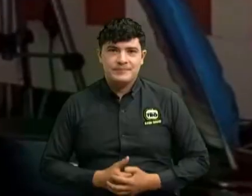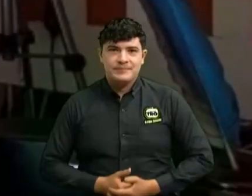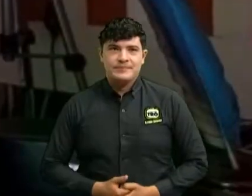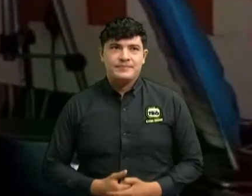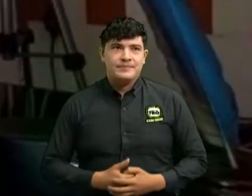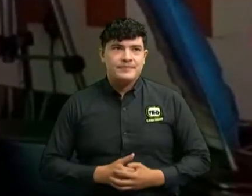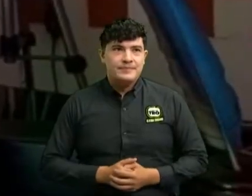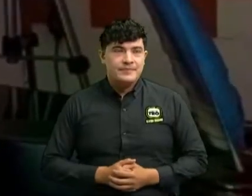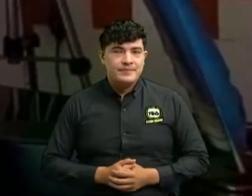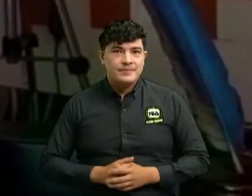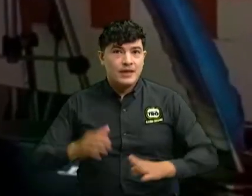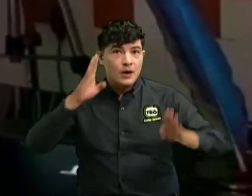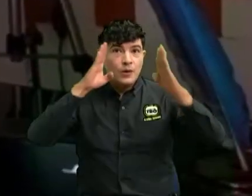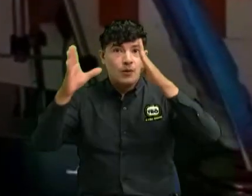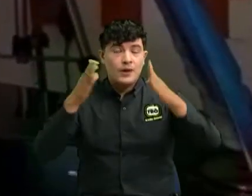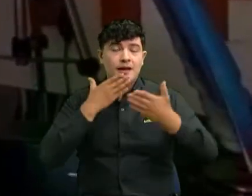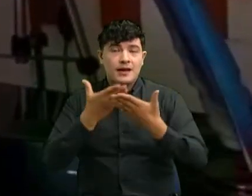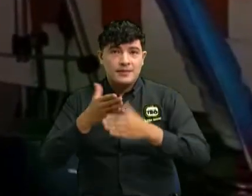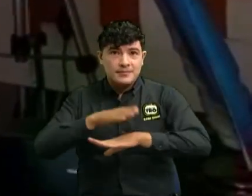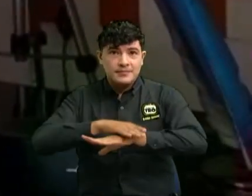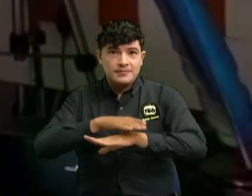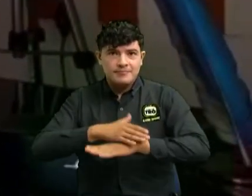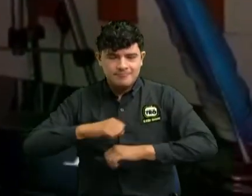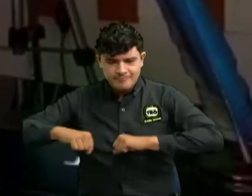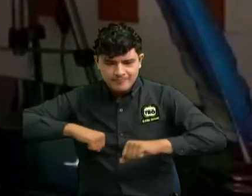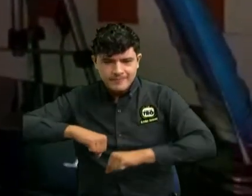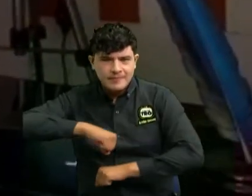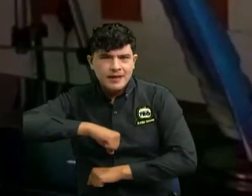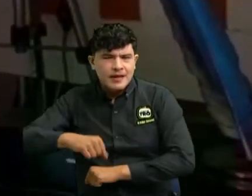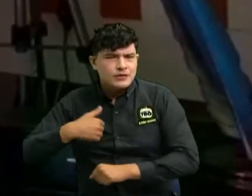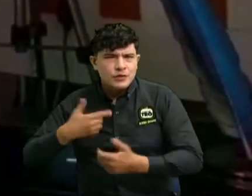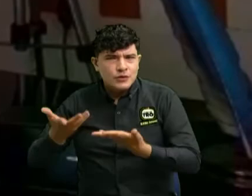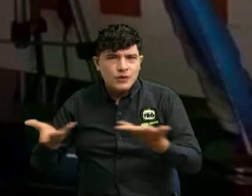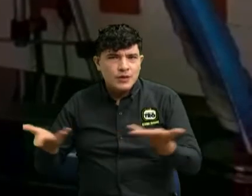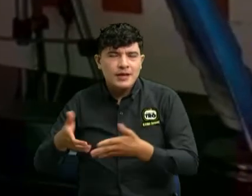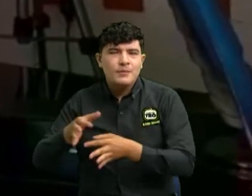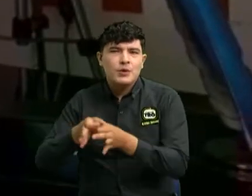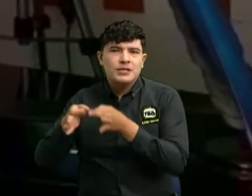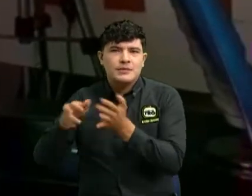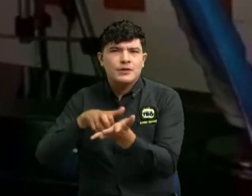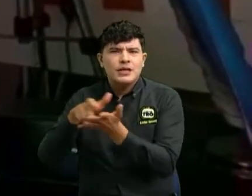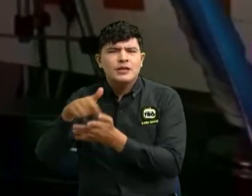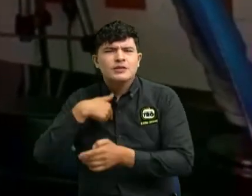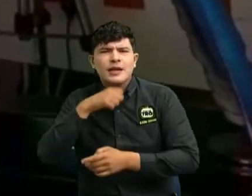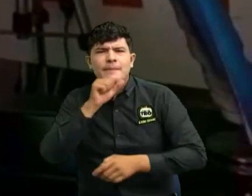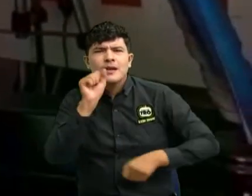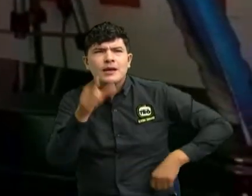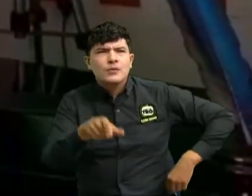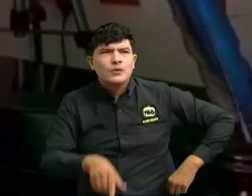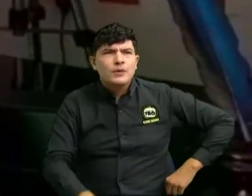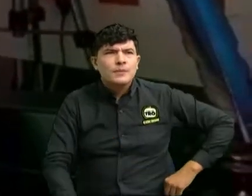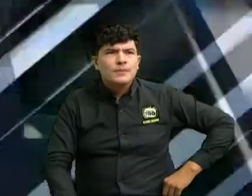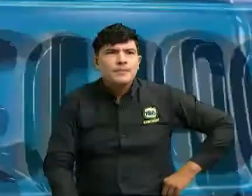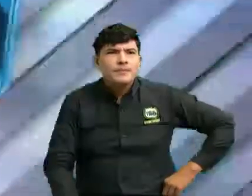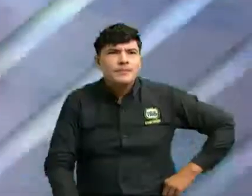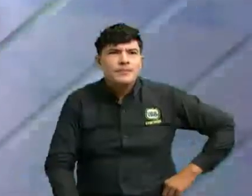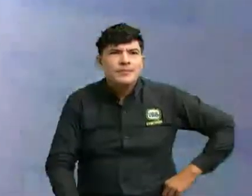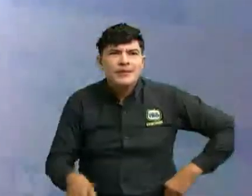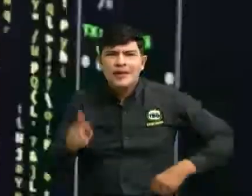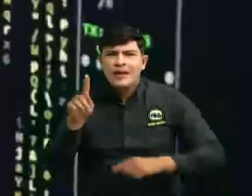hola actúen derecho los estoy siguiendo desde girón y quisiera saber cuando hablan de farming a qué se refiere